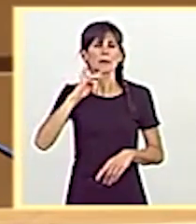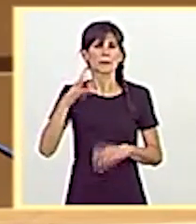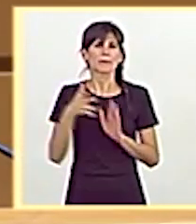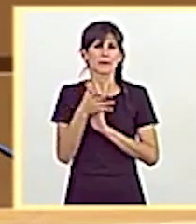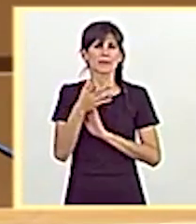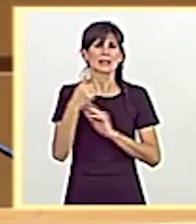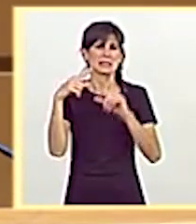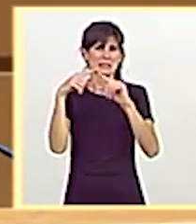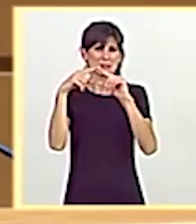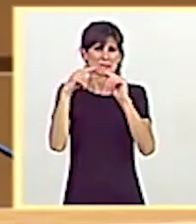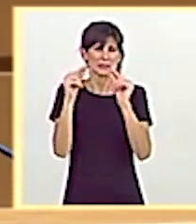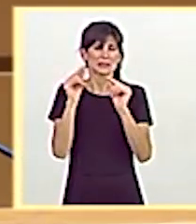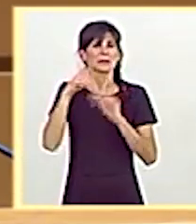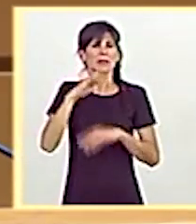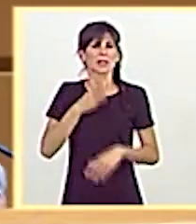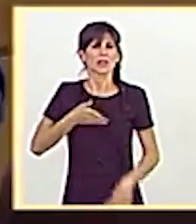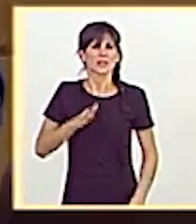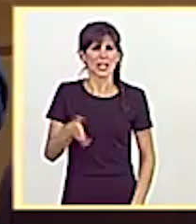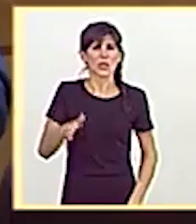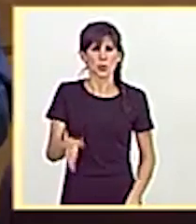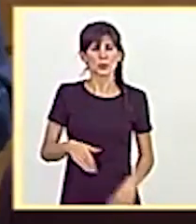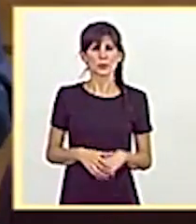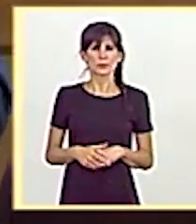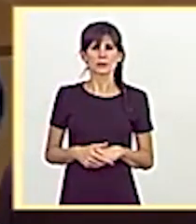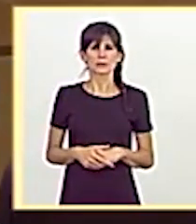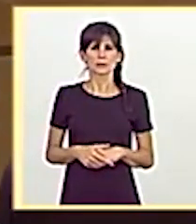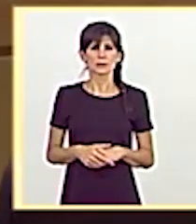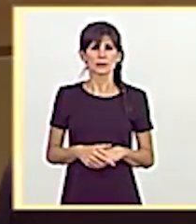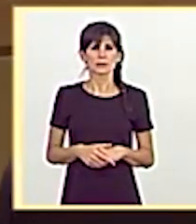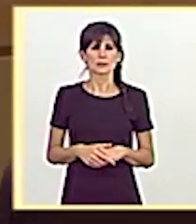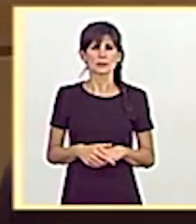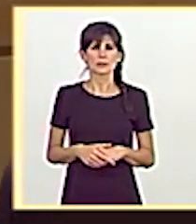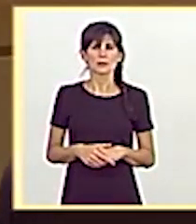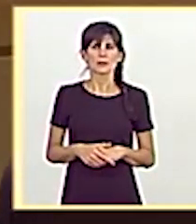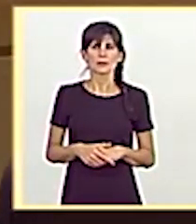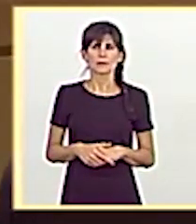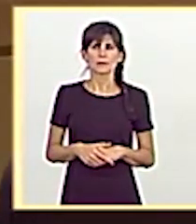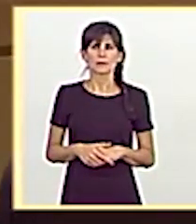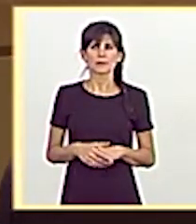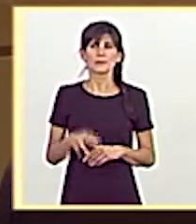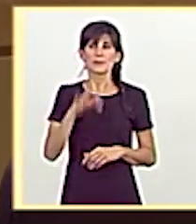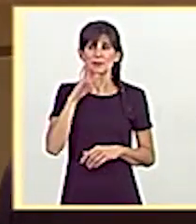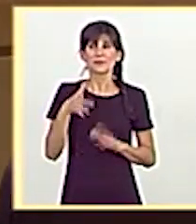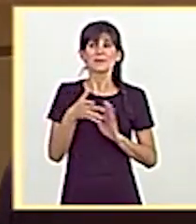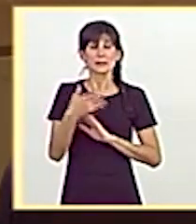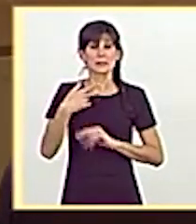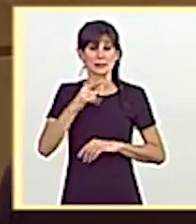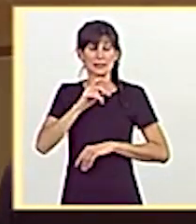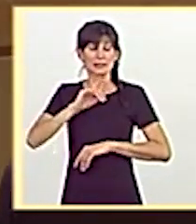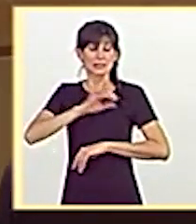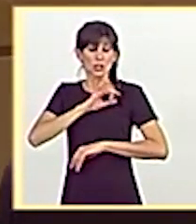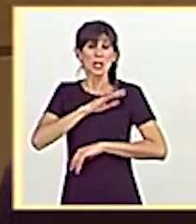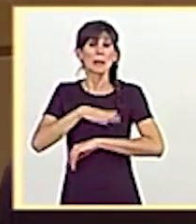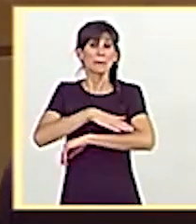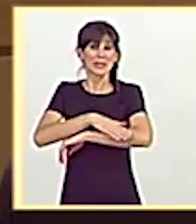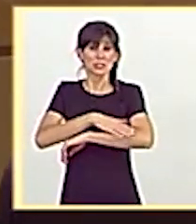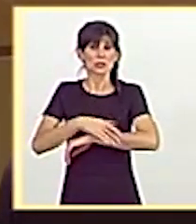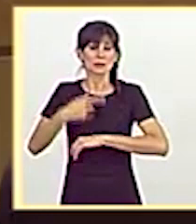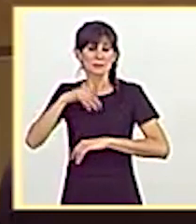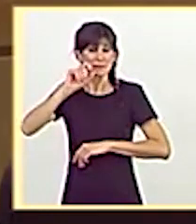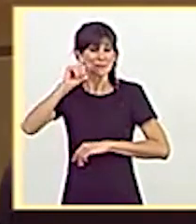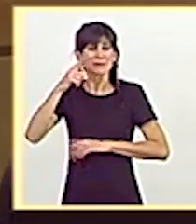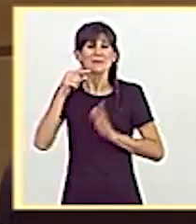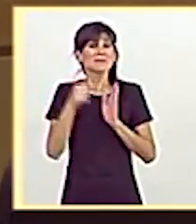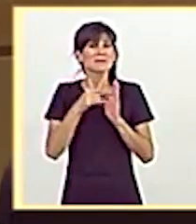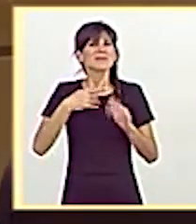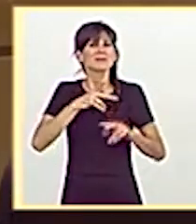Republicana y H. Vildo. Señor ministro, los primeros trámites para desdoblar la Nacional 2 de las comarcas gironinas